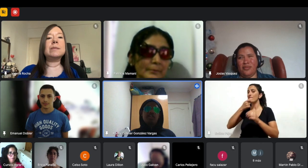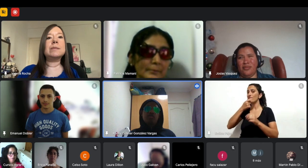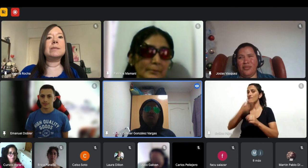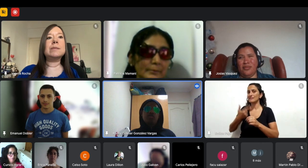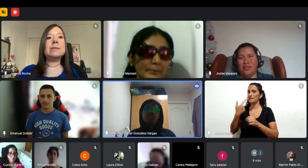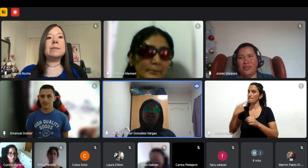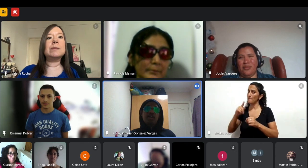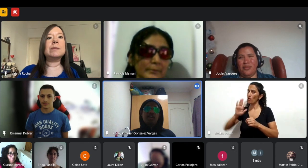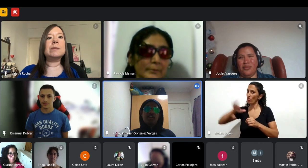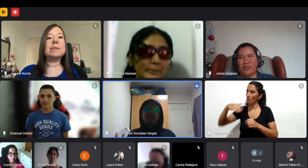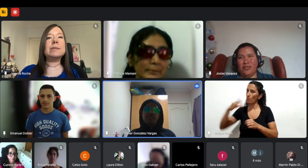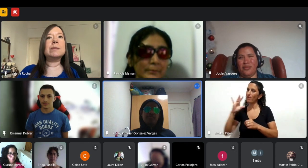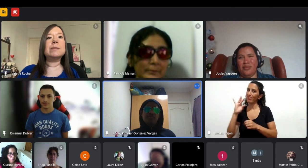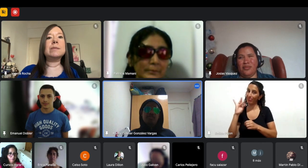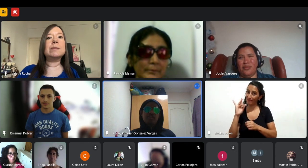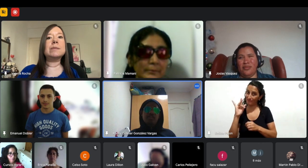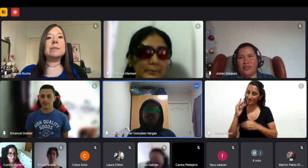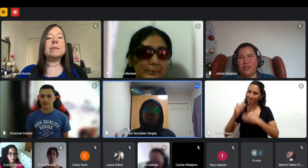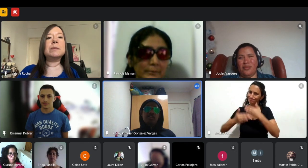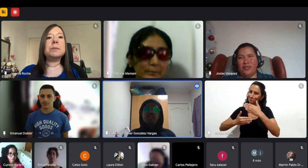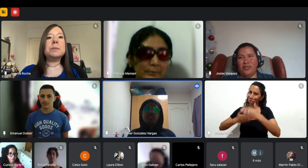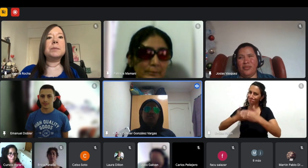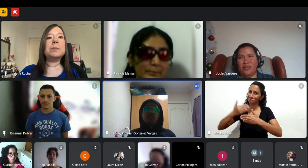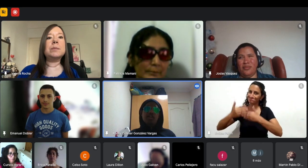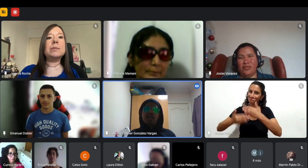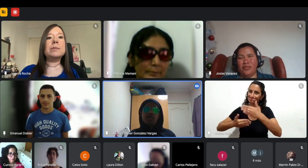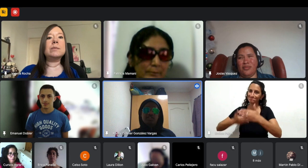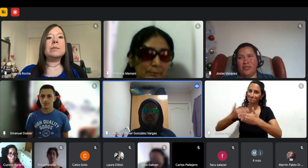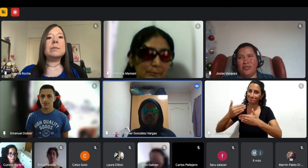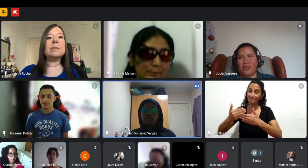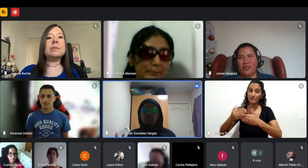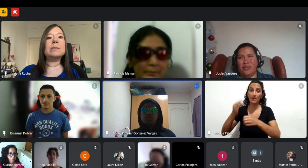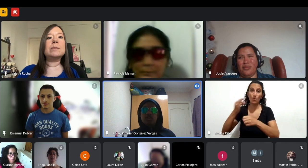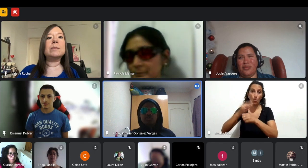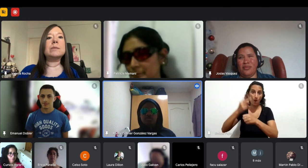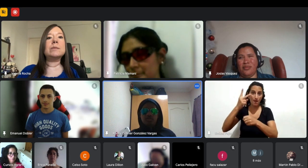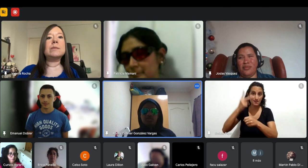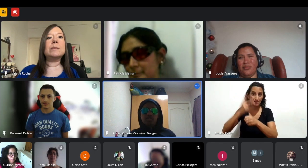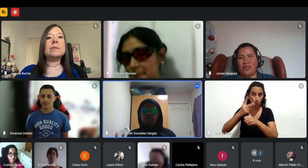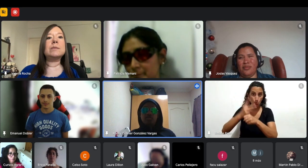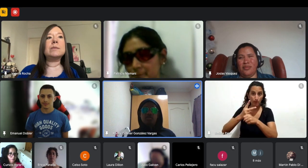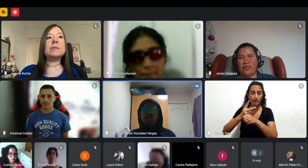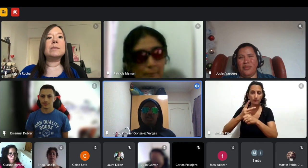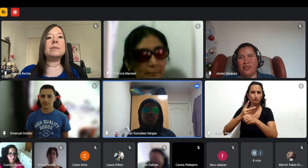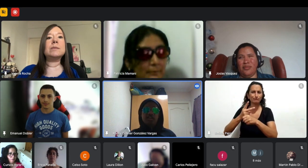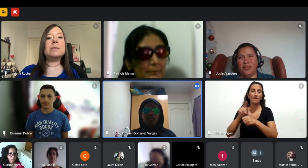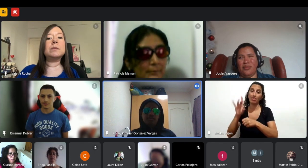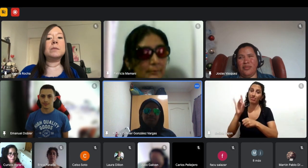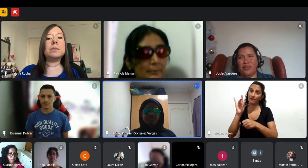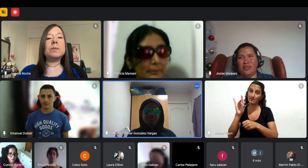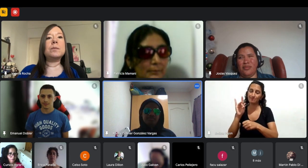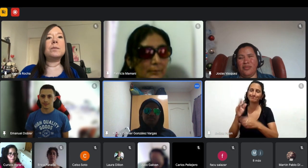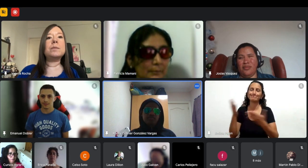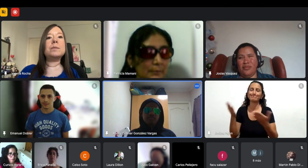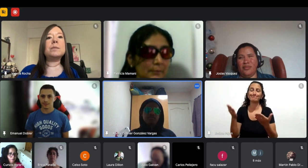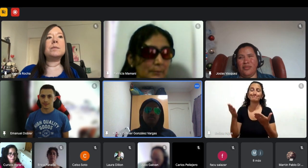en el transcurso de la sea de la secundaria el bachillerato todo eso resulta que